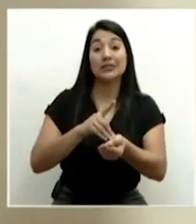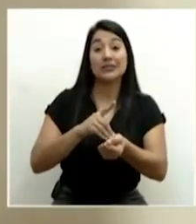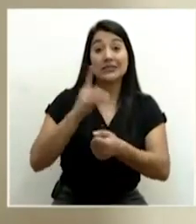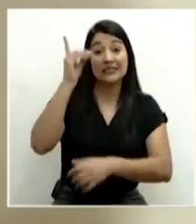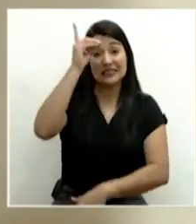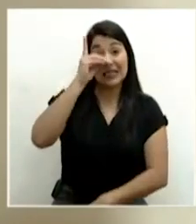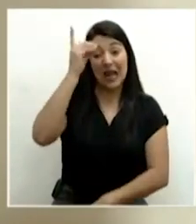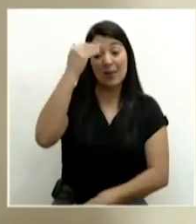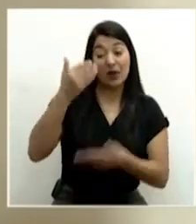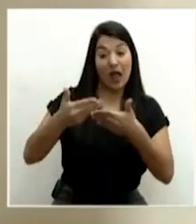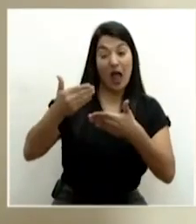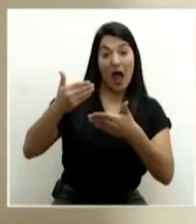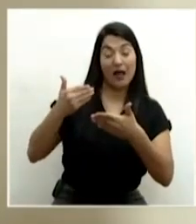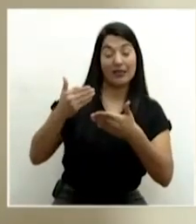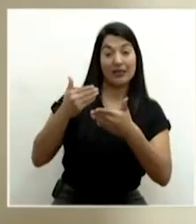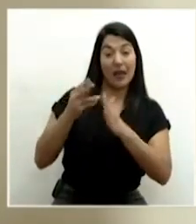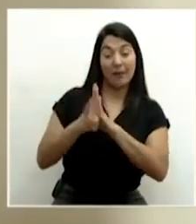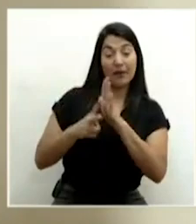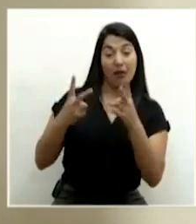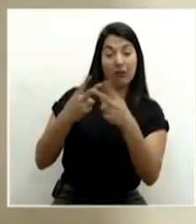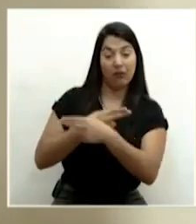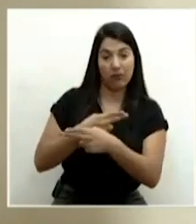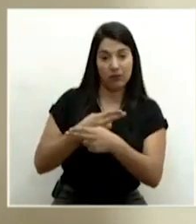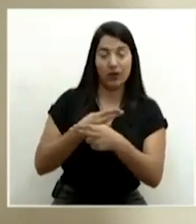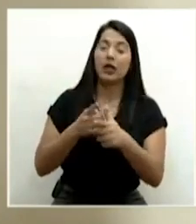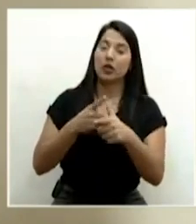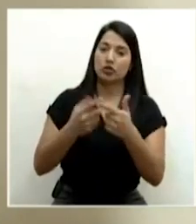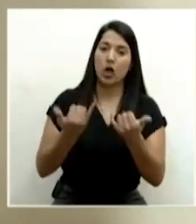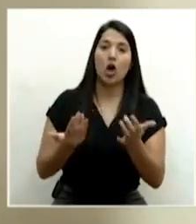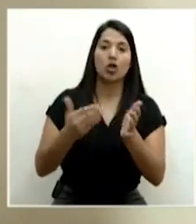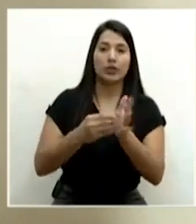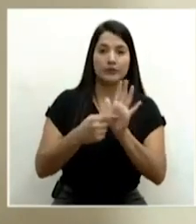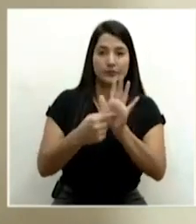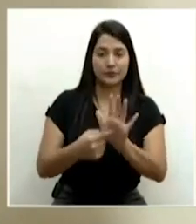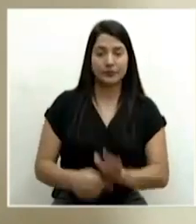tuvimos un problema técnico. Así que procedemos a verlo.